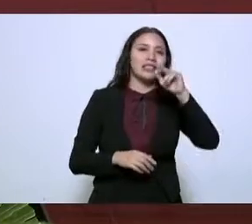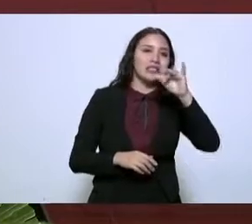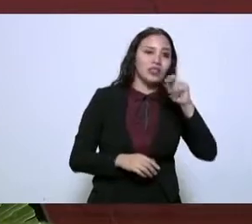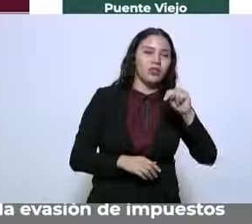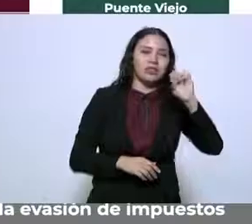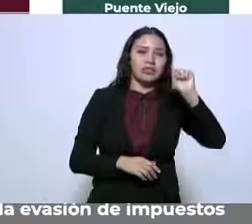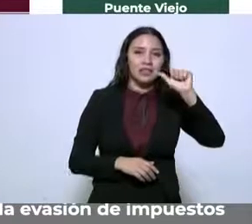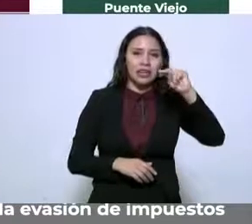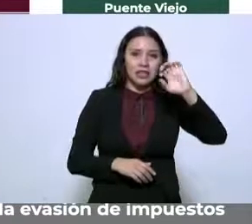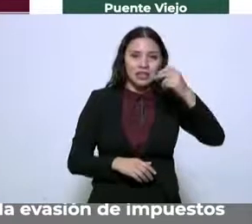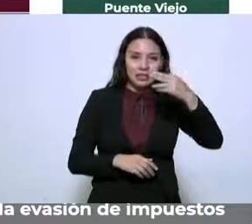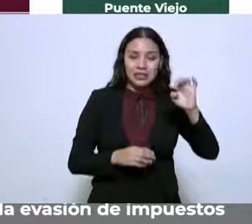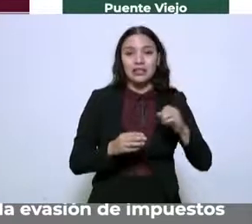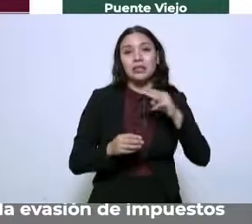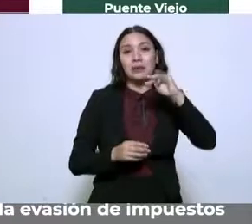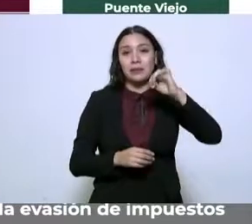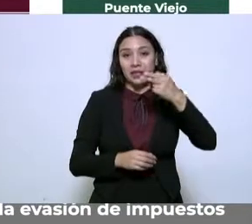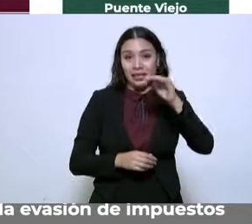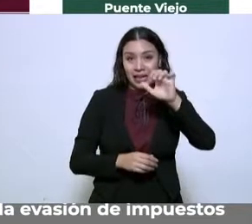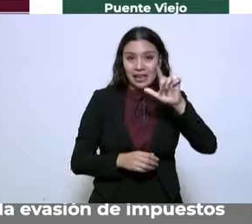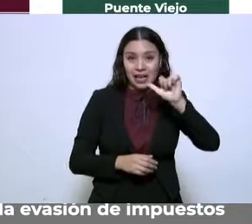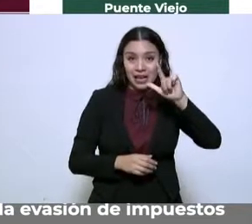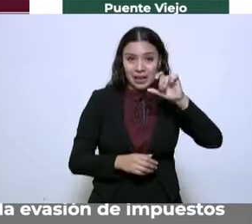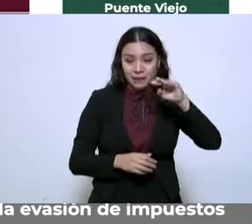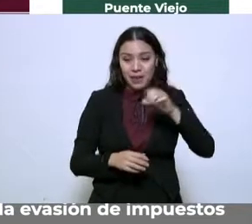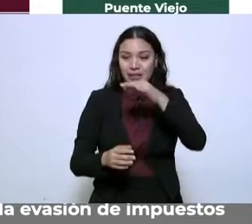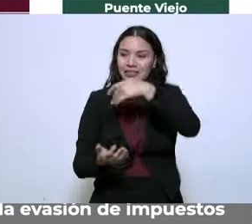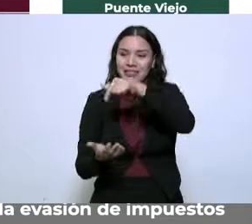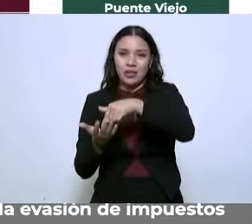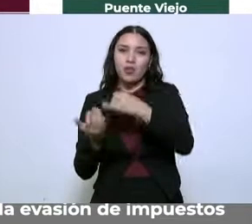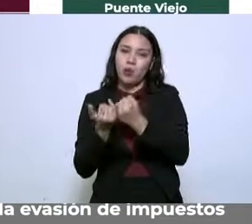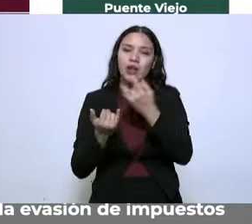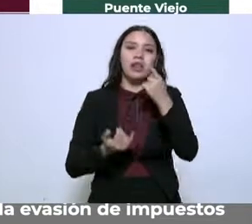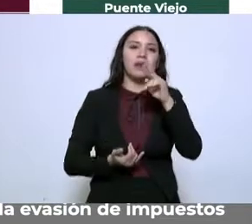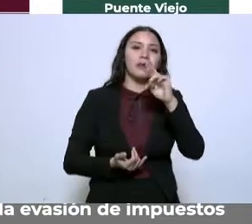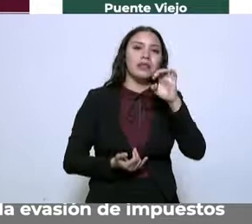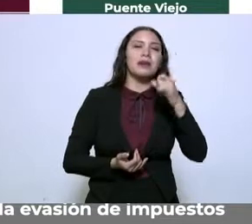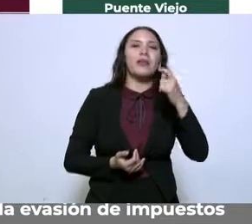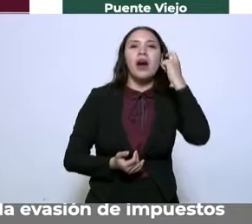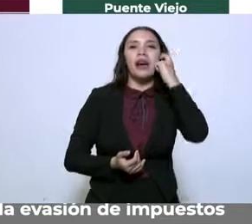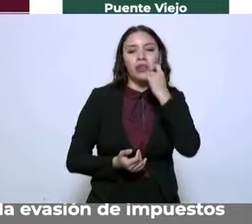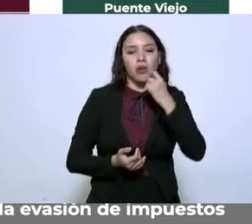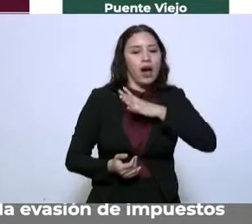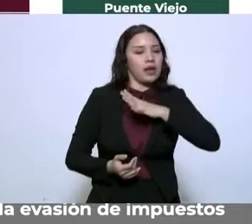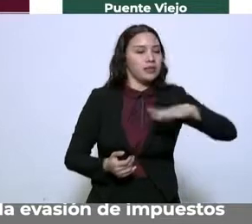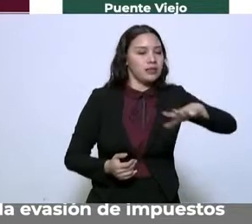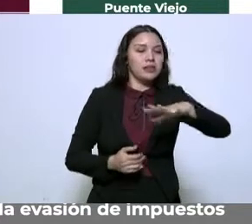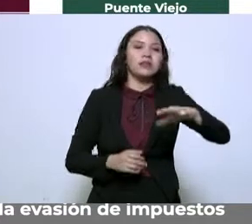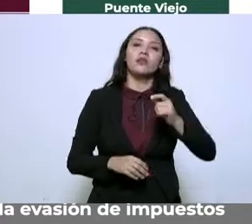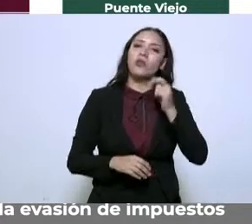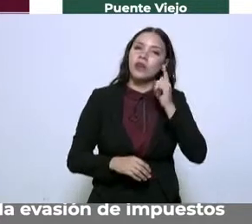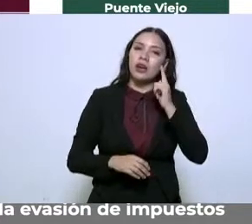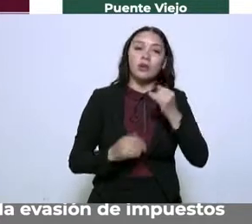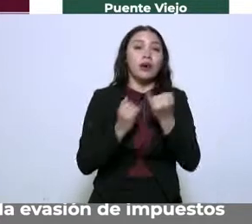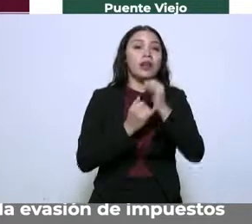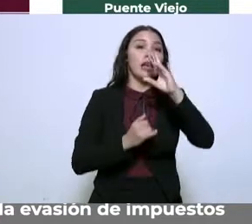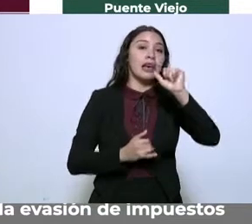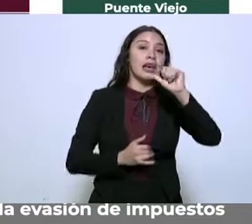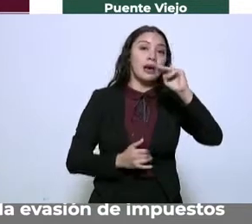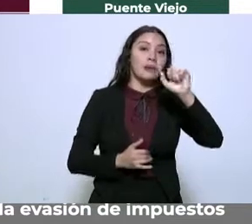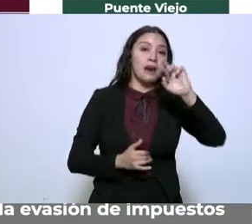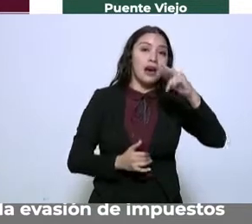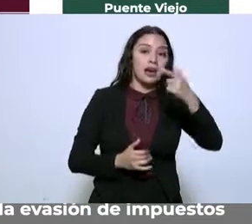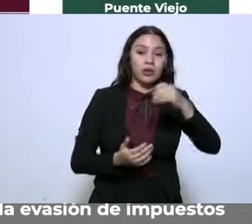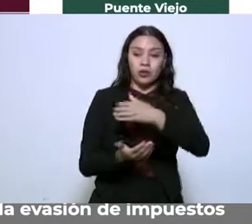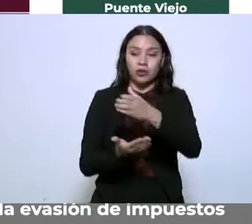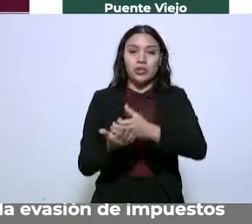en Miguel Alemán, con Presa Falcón también, ahí en Guerrero, en la parte de Camargo, con Ciudad